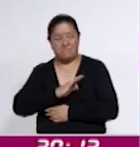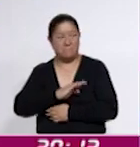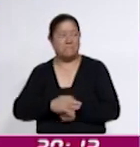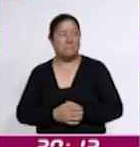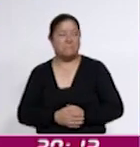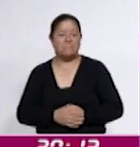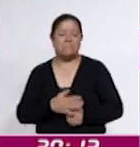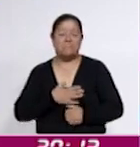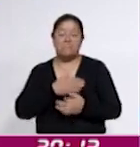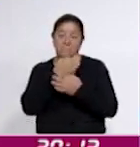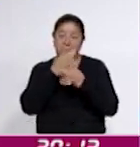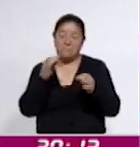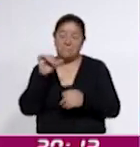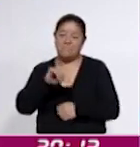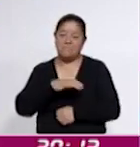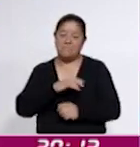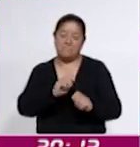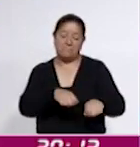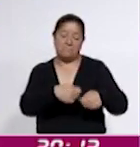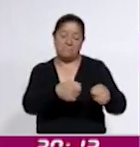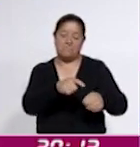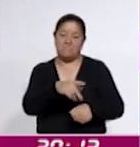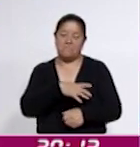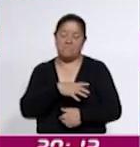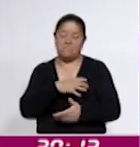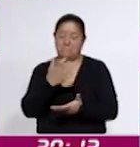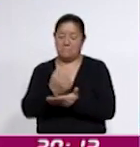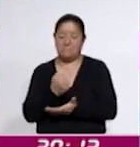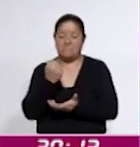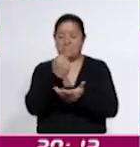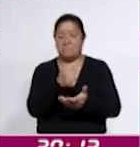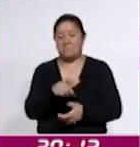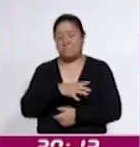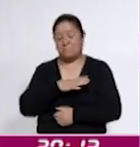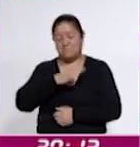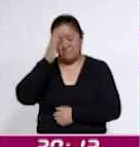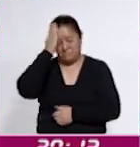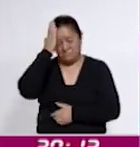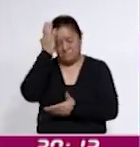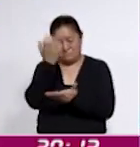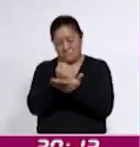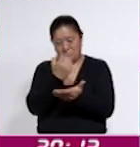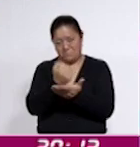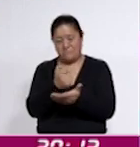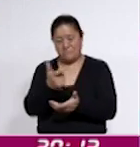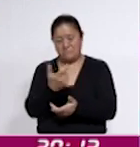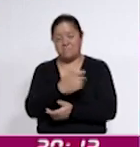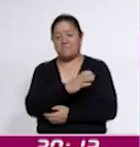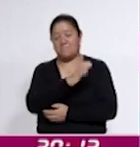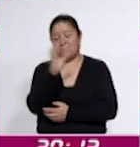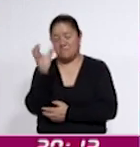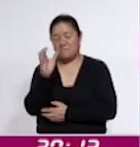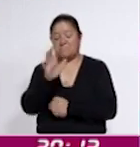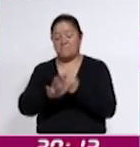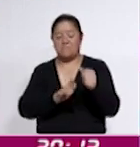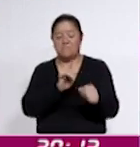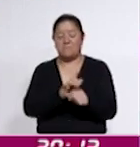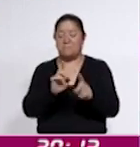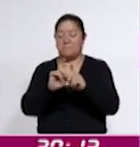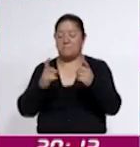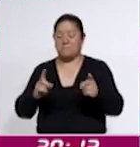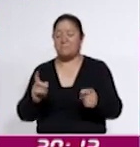quiero comentarle que el día de hoy se realizó la entrega de Preceas a los Méritos a la Agricultura, Ganadería y Desarrollo Rural 2024,